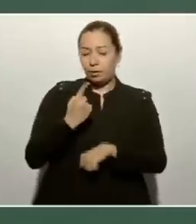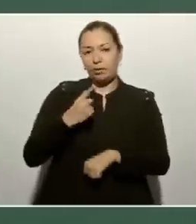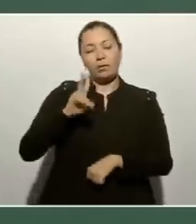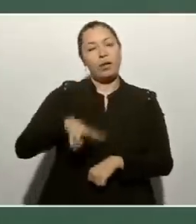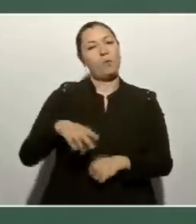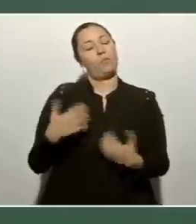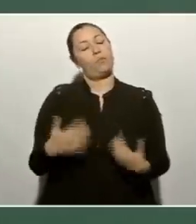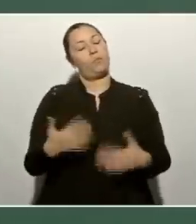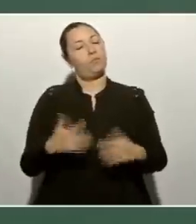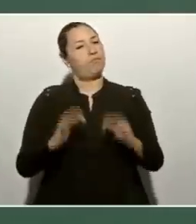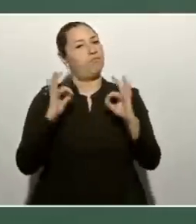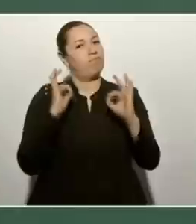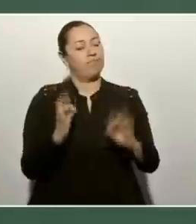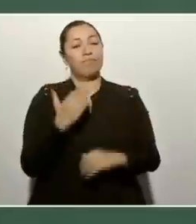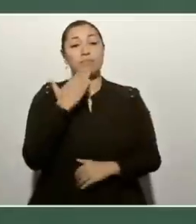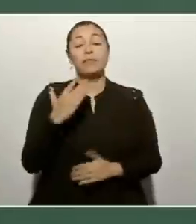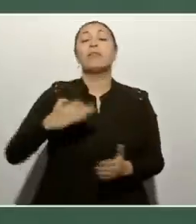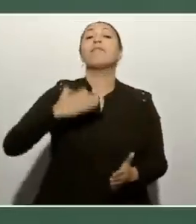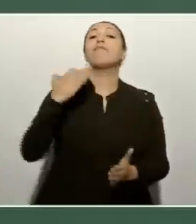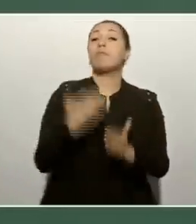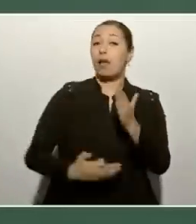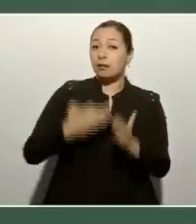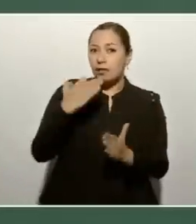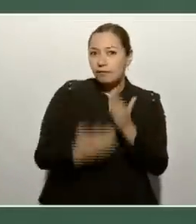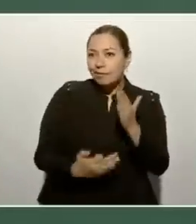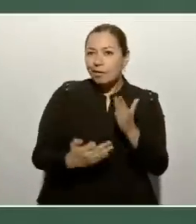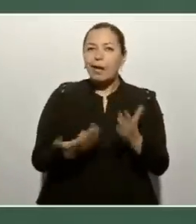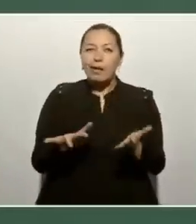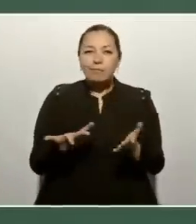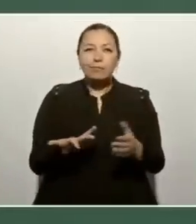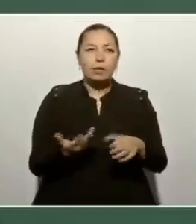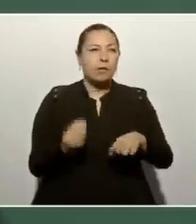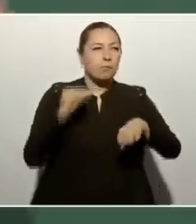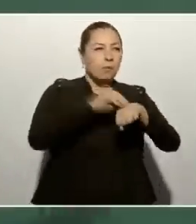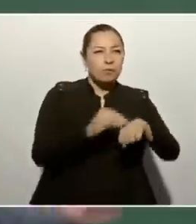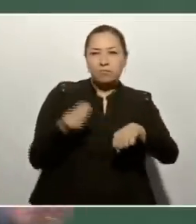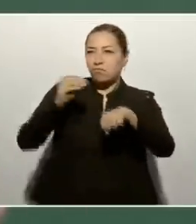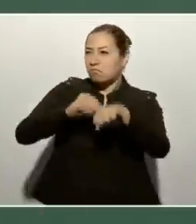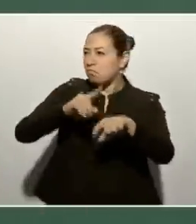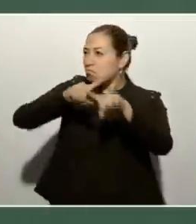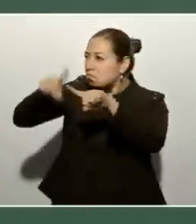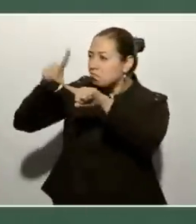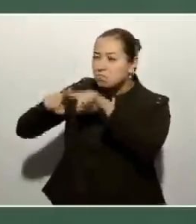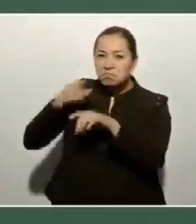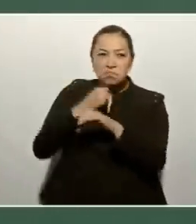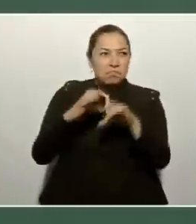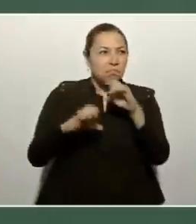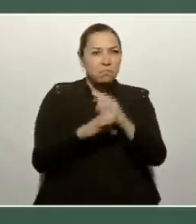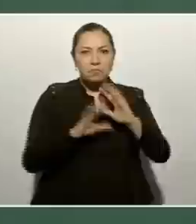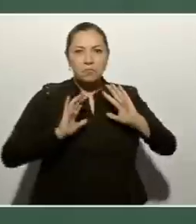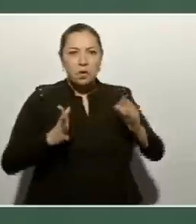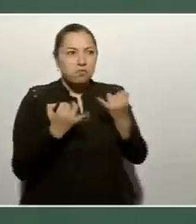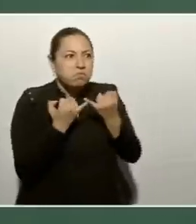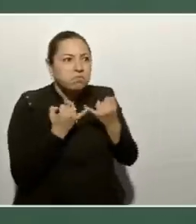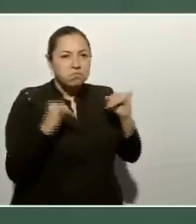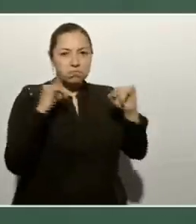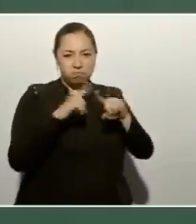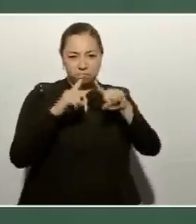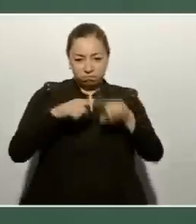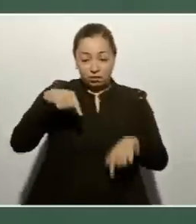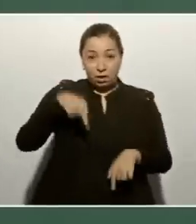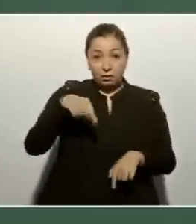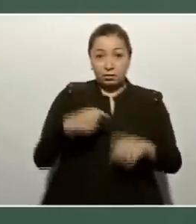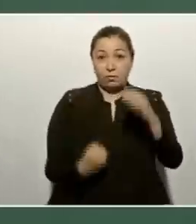bueno, esto hacía mucha falta que se instalara, que se abriera de manera tan rápida, además, esta nueva base de la Guardia